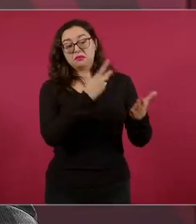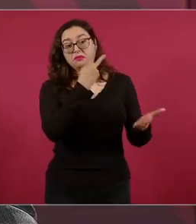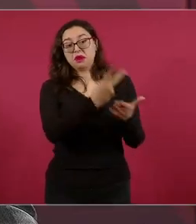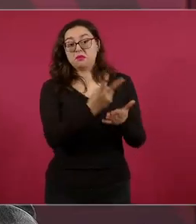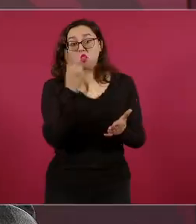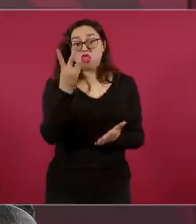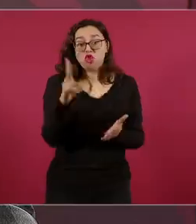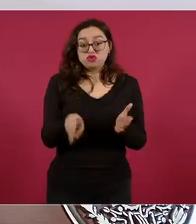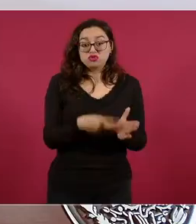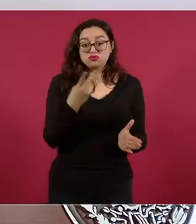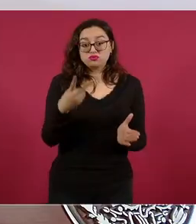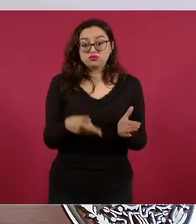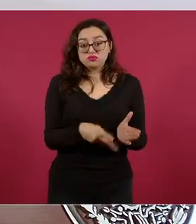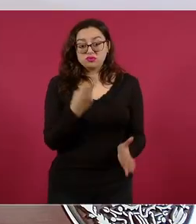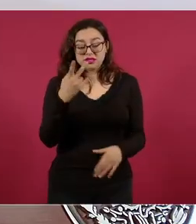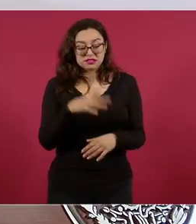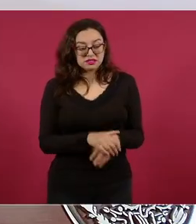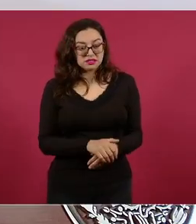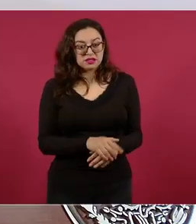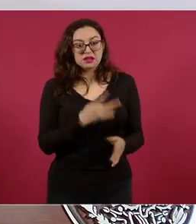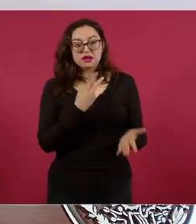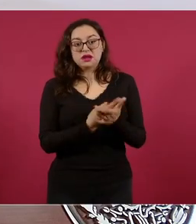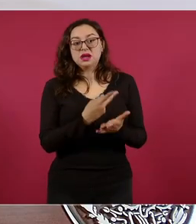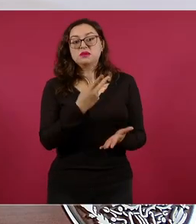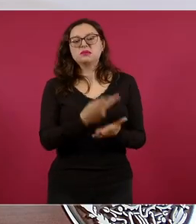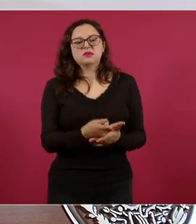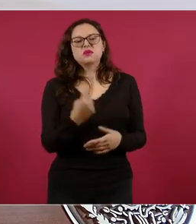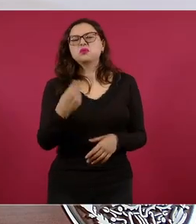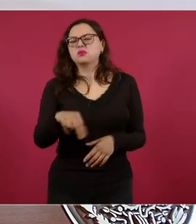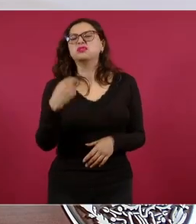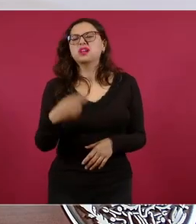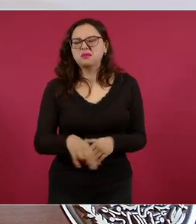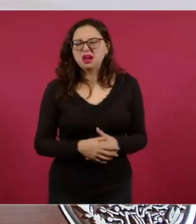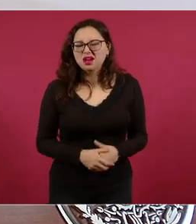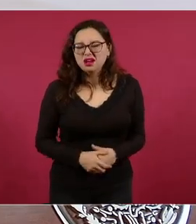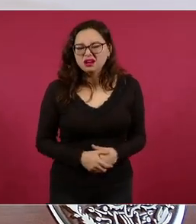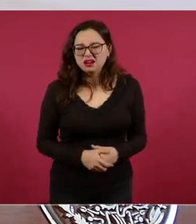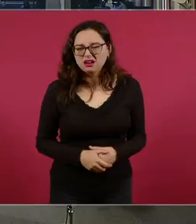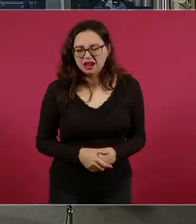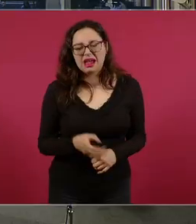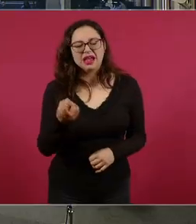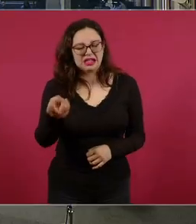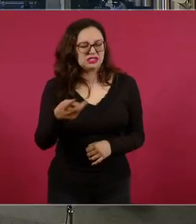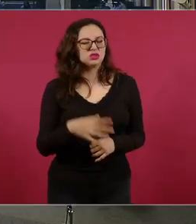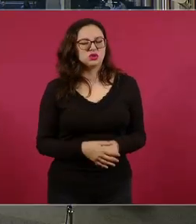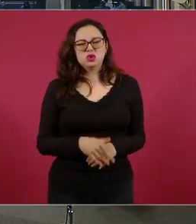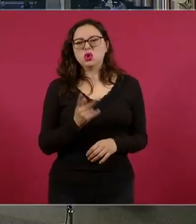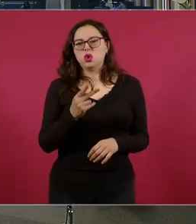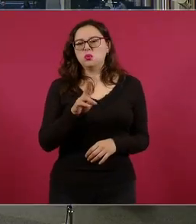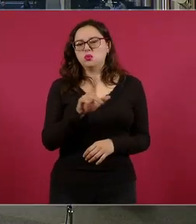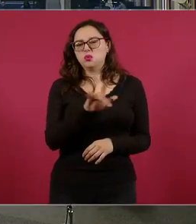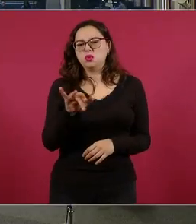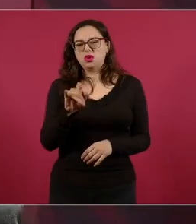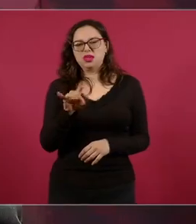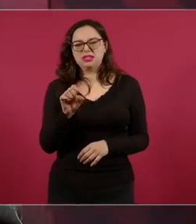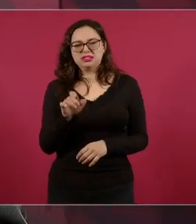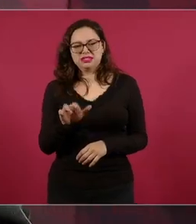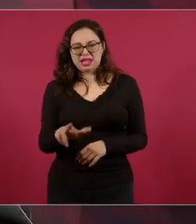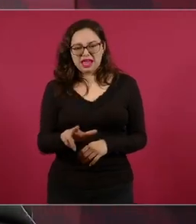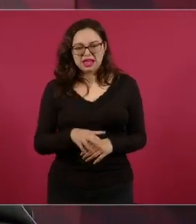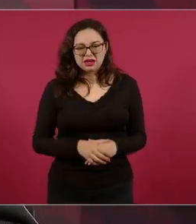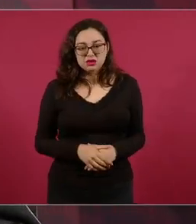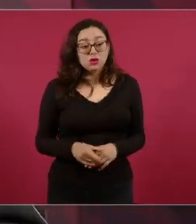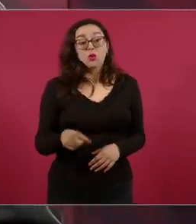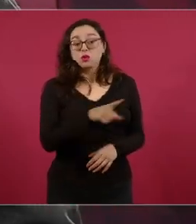¿cómo se llaman los premios esos que eran? Pulitzer. Pulitzer, sí. No vayan a aceptar nunca un